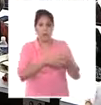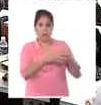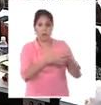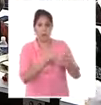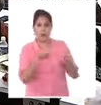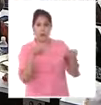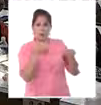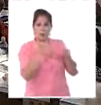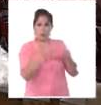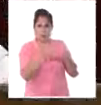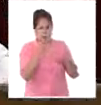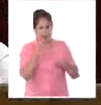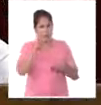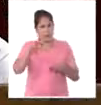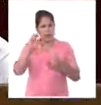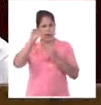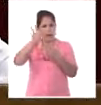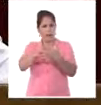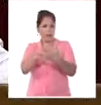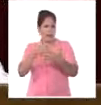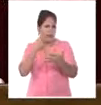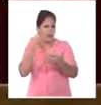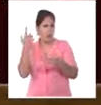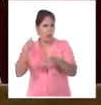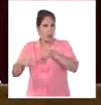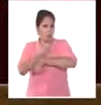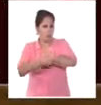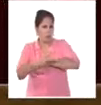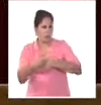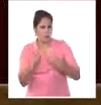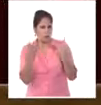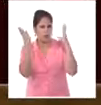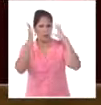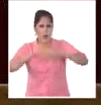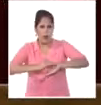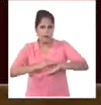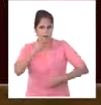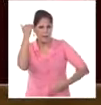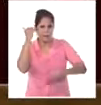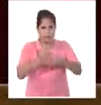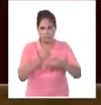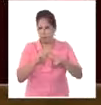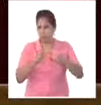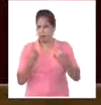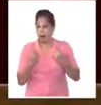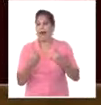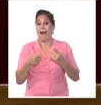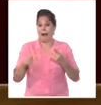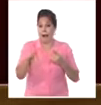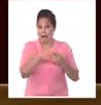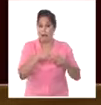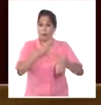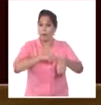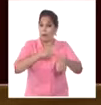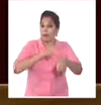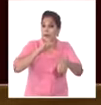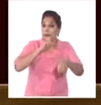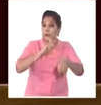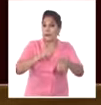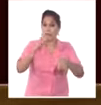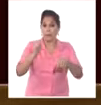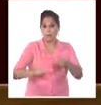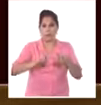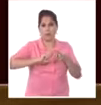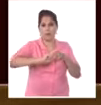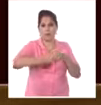Busquen las estadísticas y verán cómo se conectan los datos de los más altos flujos migratorios con los momentos de mayor presión